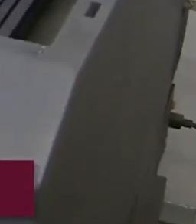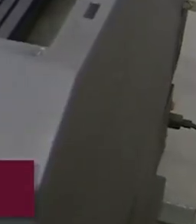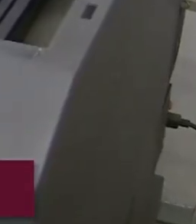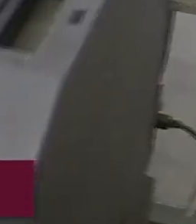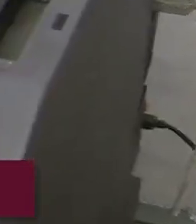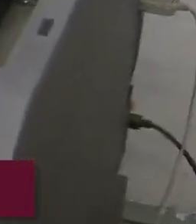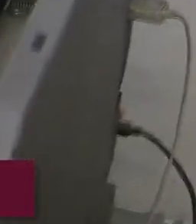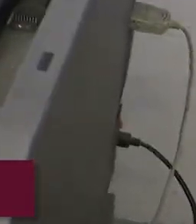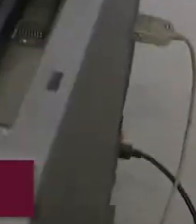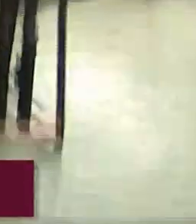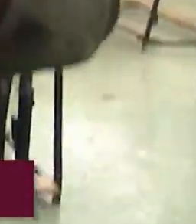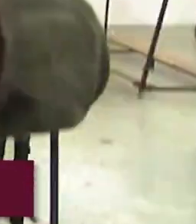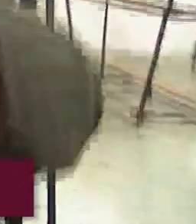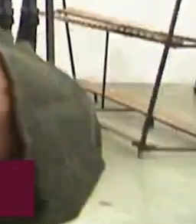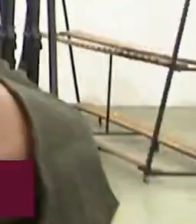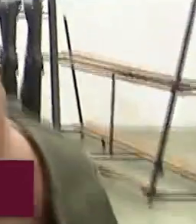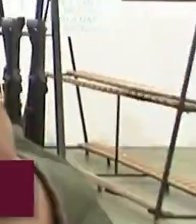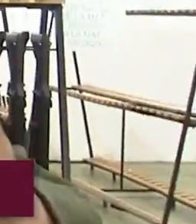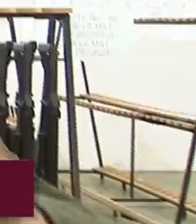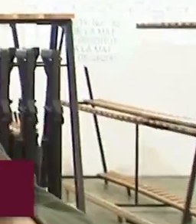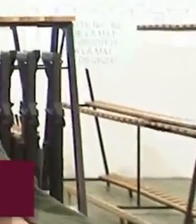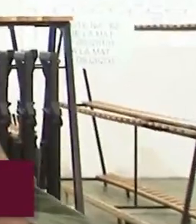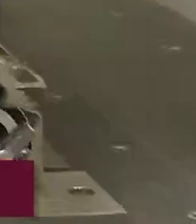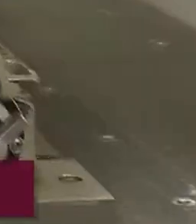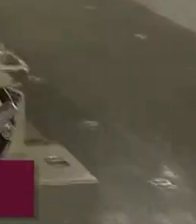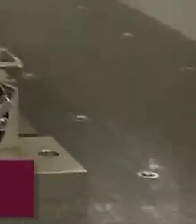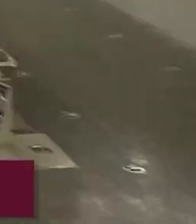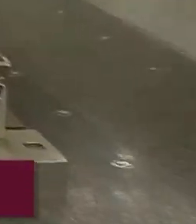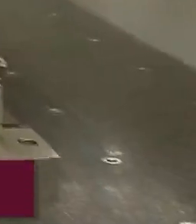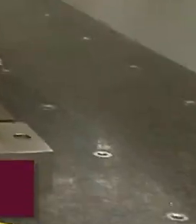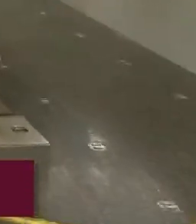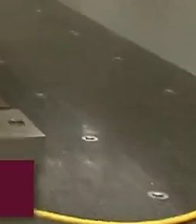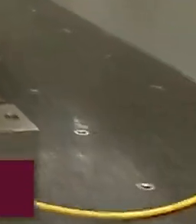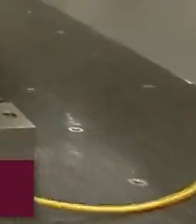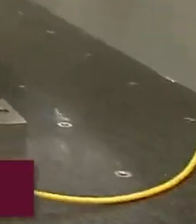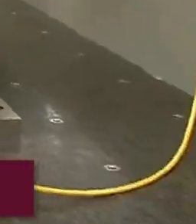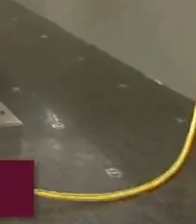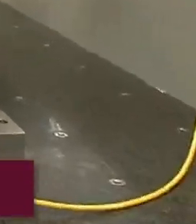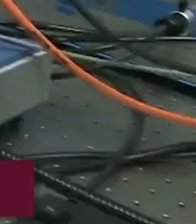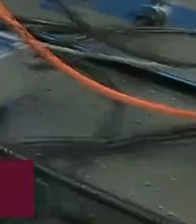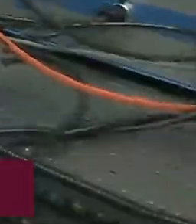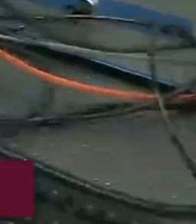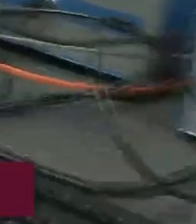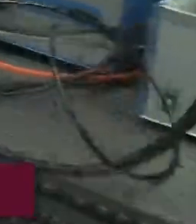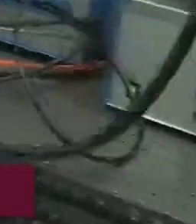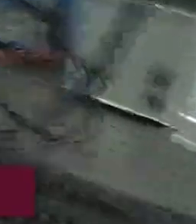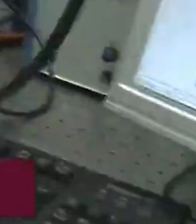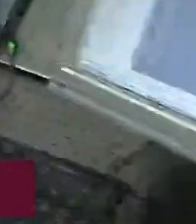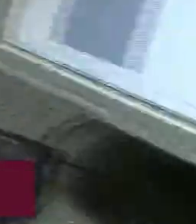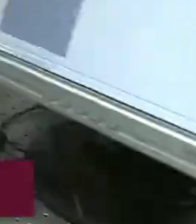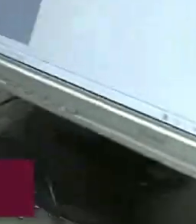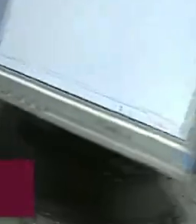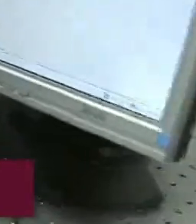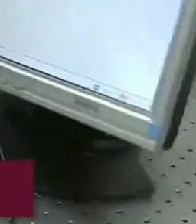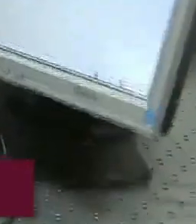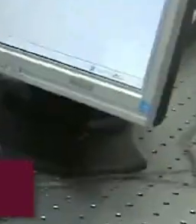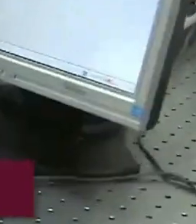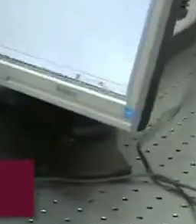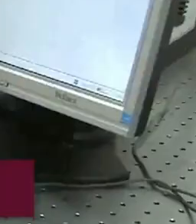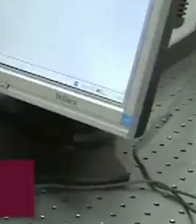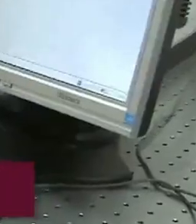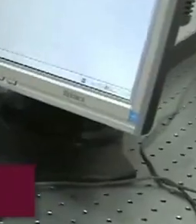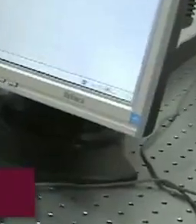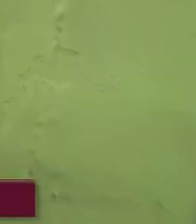una industria nacional competitiva, con capital humano especializado, que contribuyera al desarrollo nacional mediante la investigación